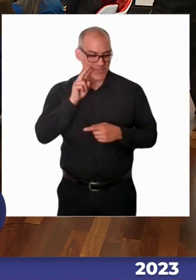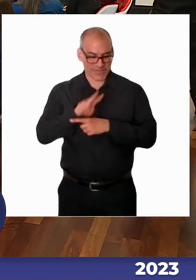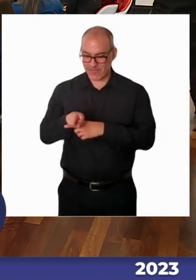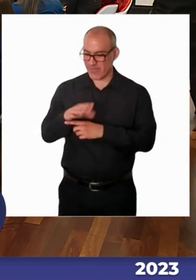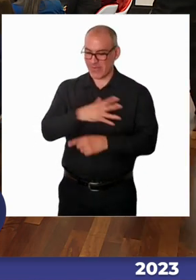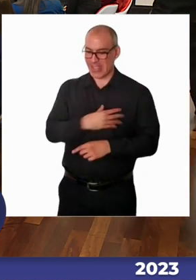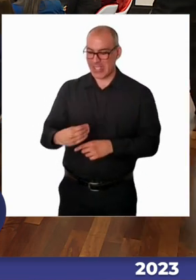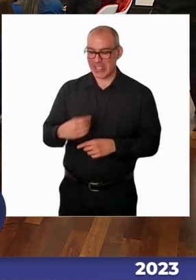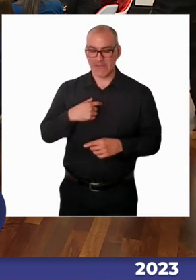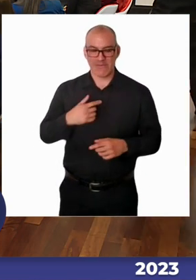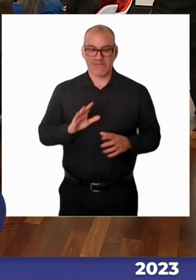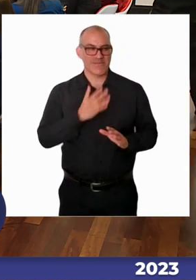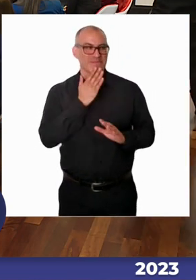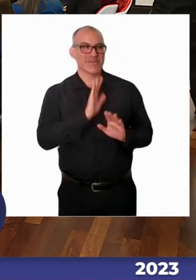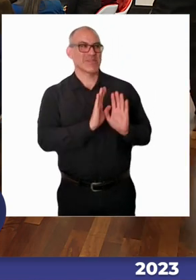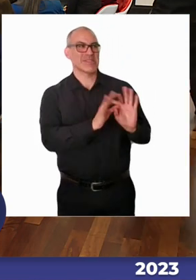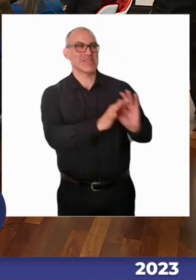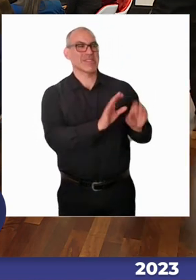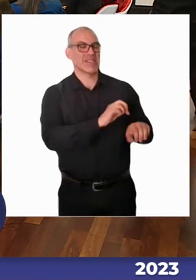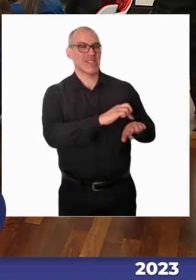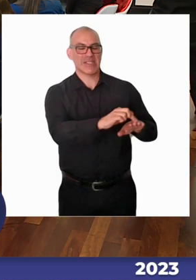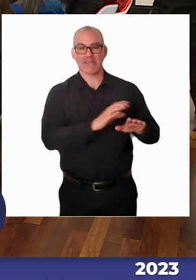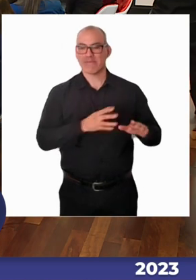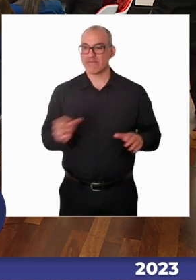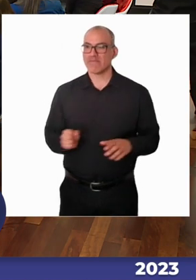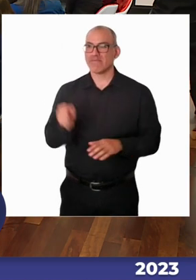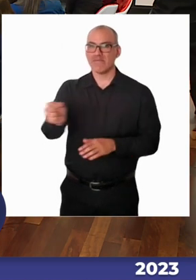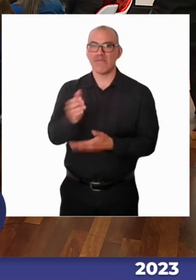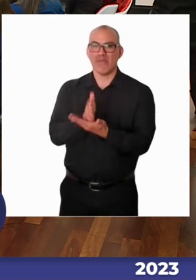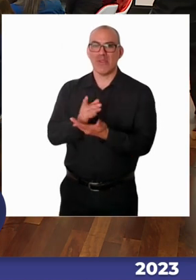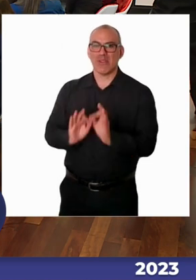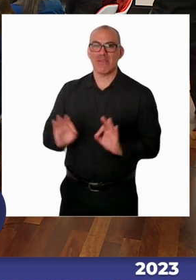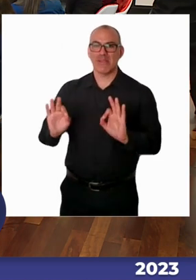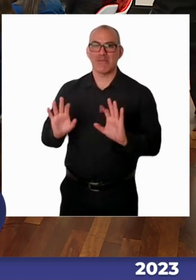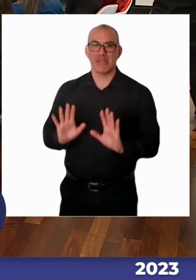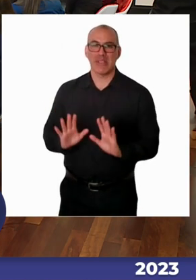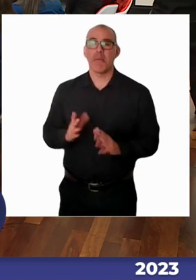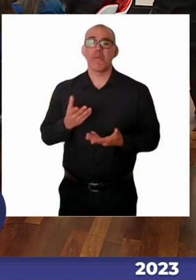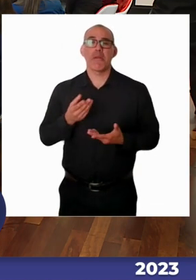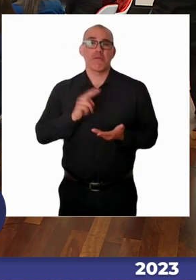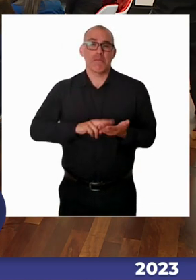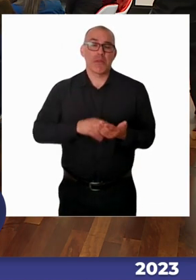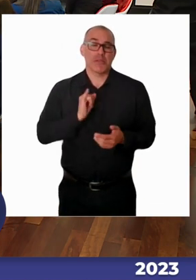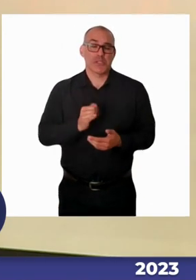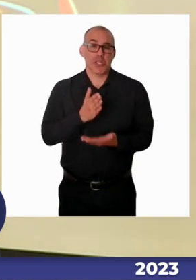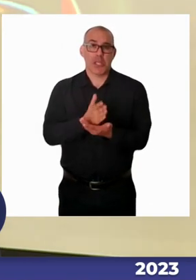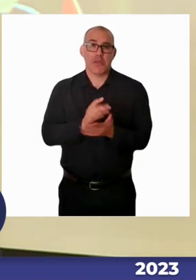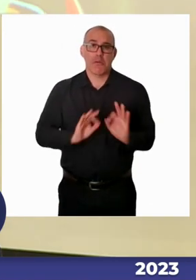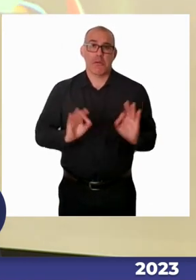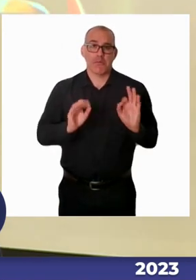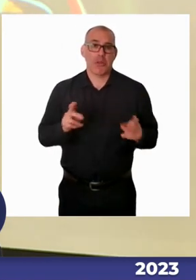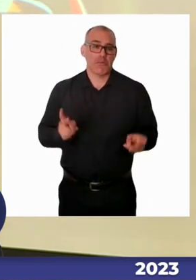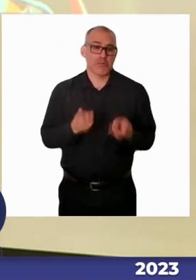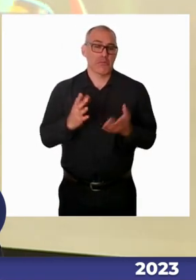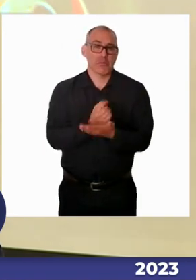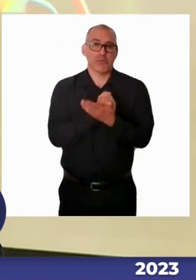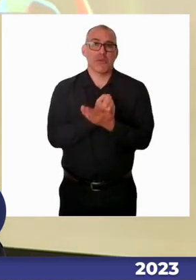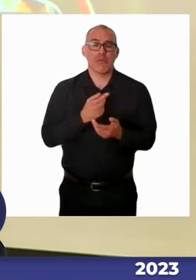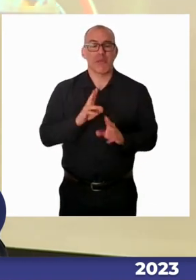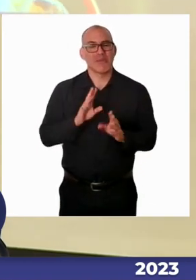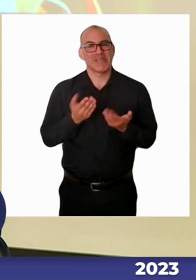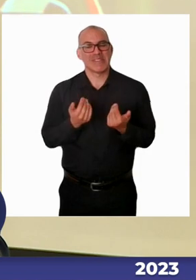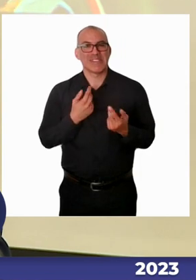quiere perfeccionar las acciones que existen, y todo es perfectible, como ustedes mismos lo señalaban, verdad, en sus minutas. Todo es perfectible,